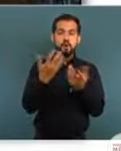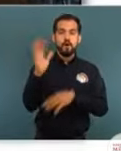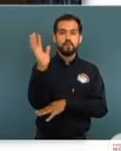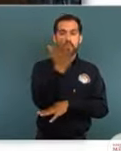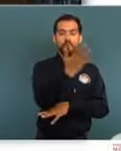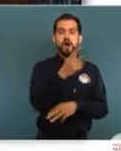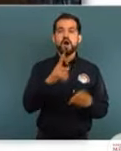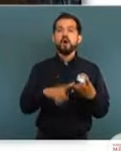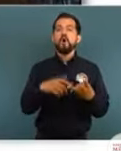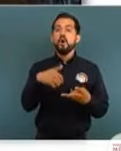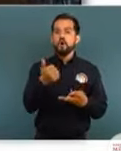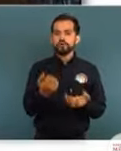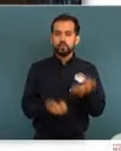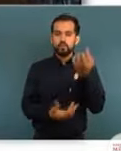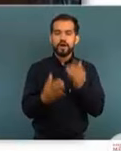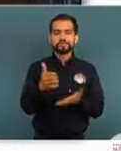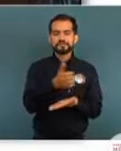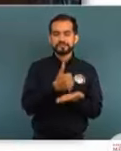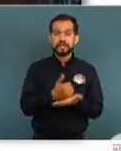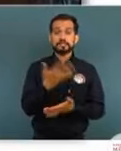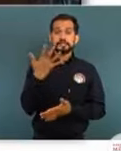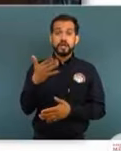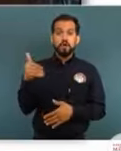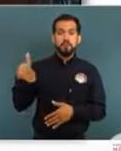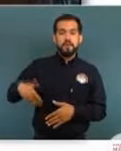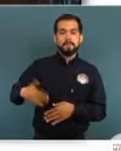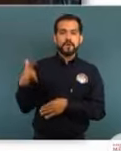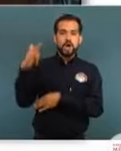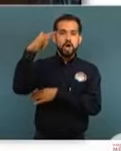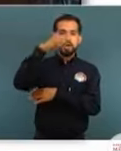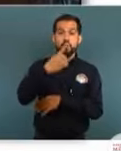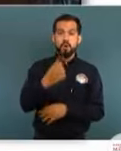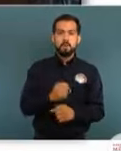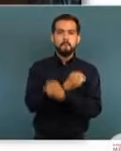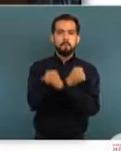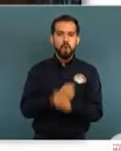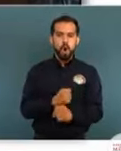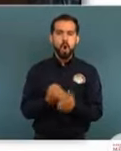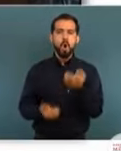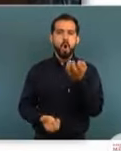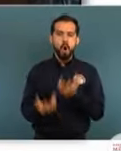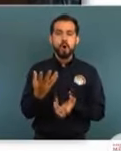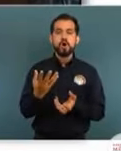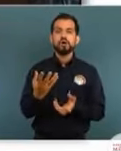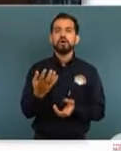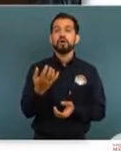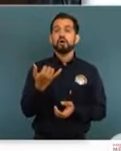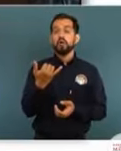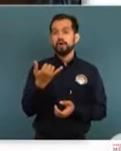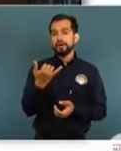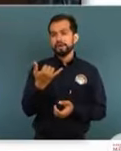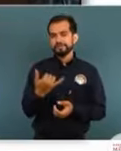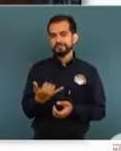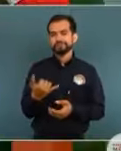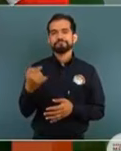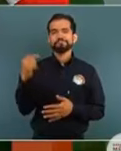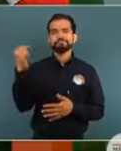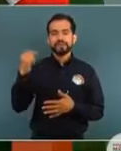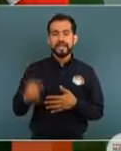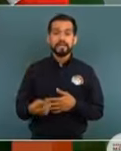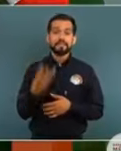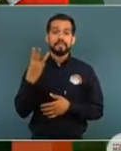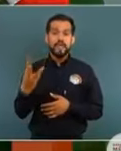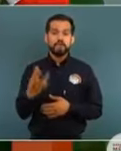forestales, 11 urbanos, 5 accidentes aéreos, una explosión, hemos empleado entre las tres